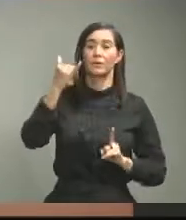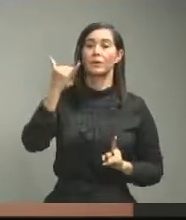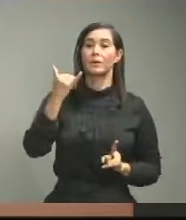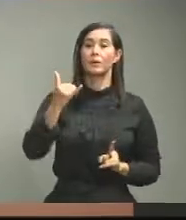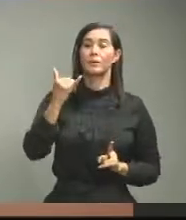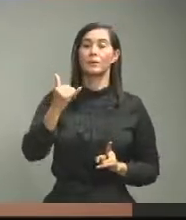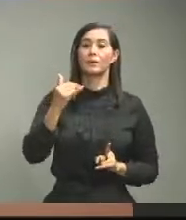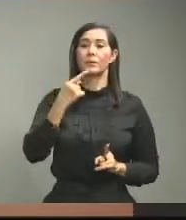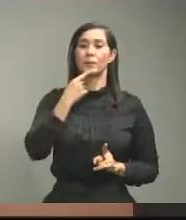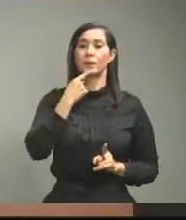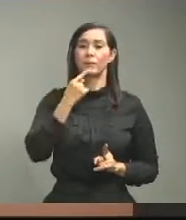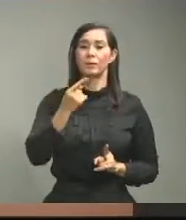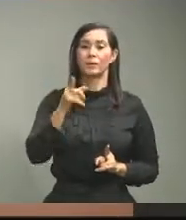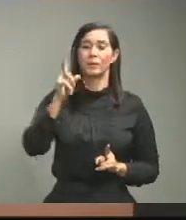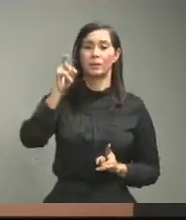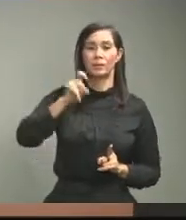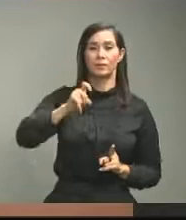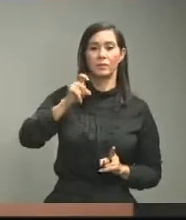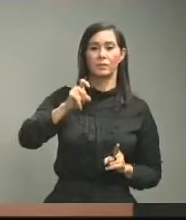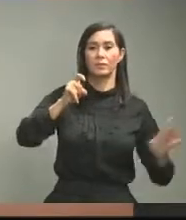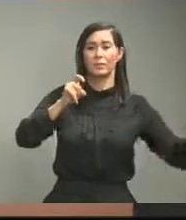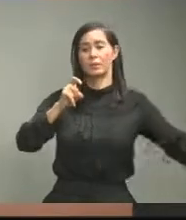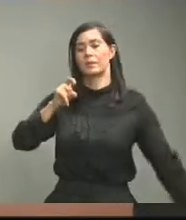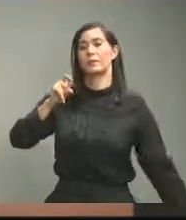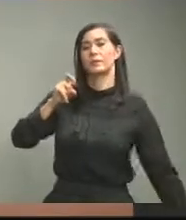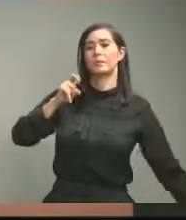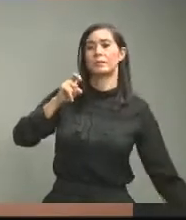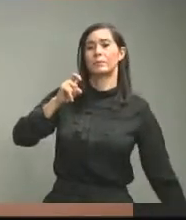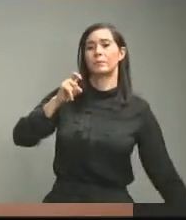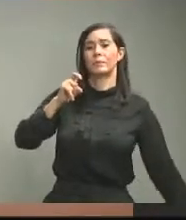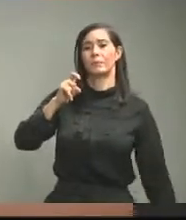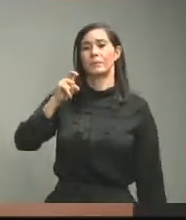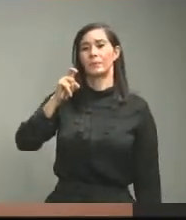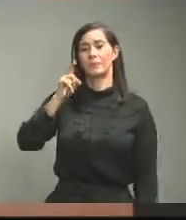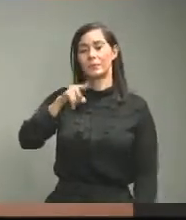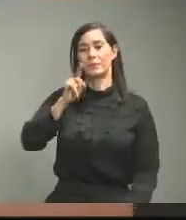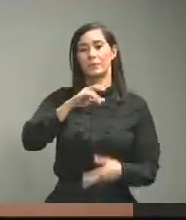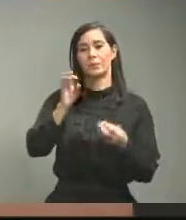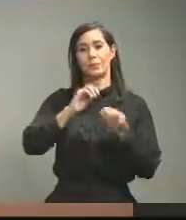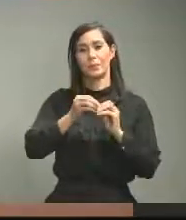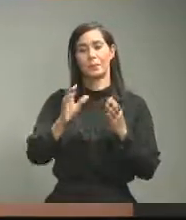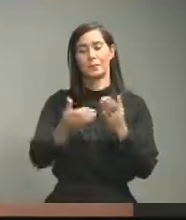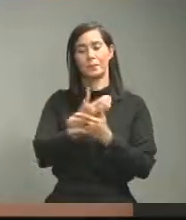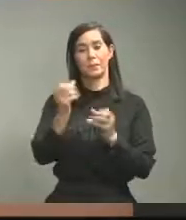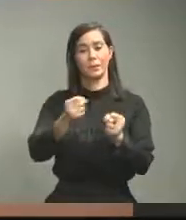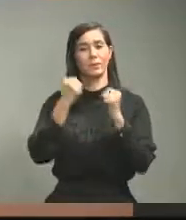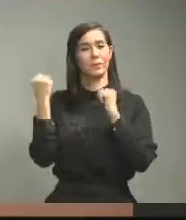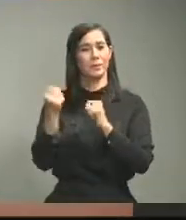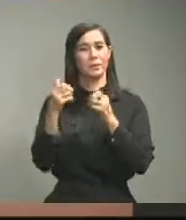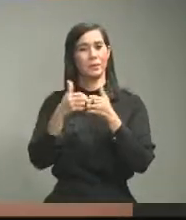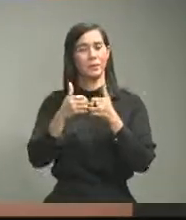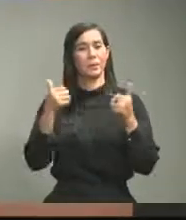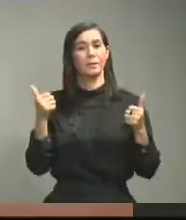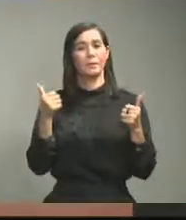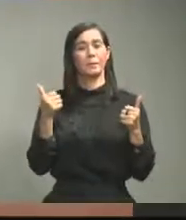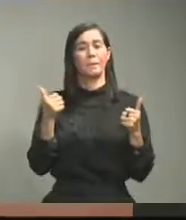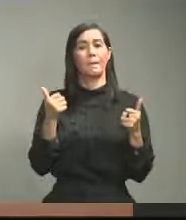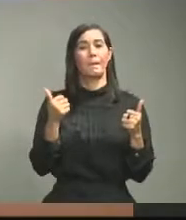otra manera la necesidad de que se tomen nuevas medidas de endurecimiento del aislamiento social